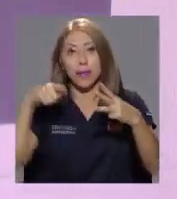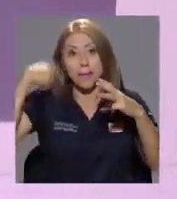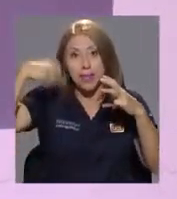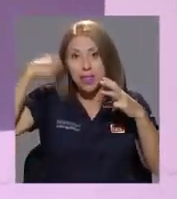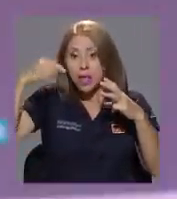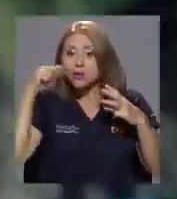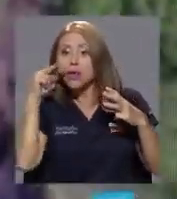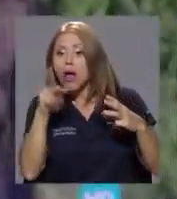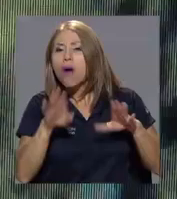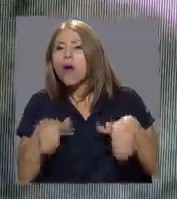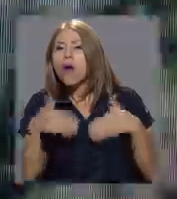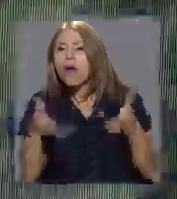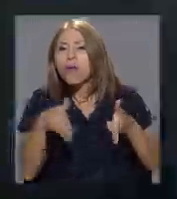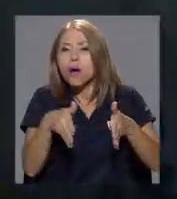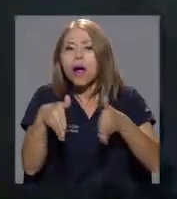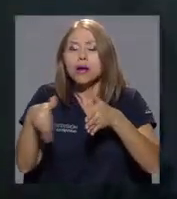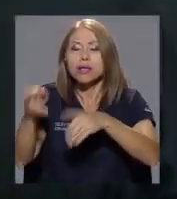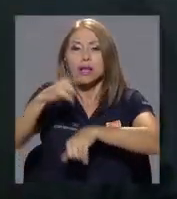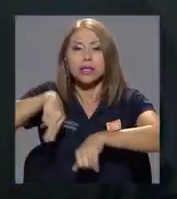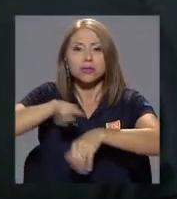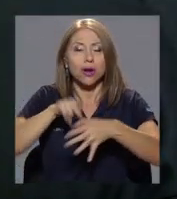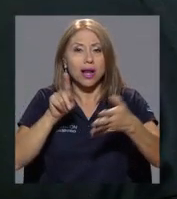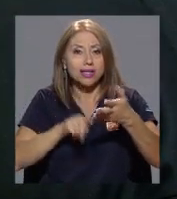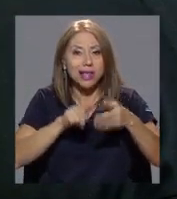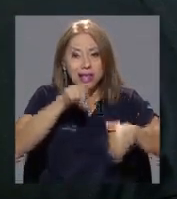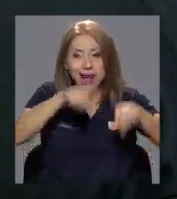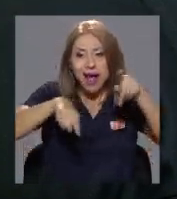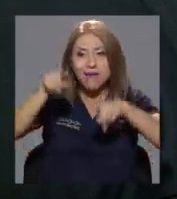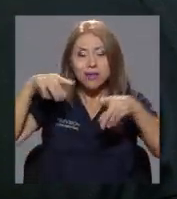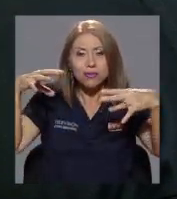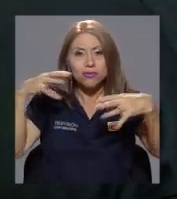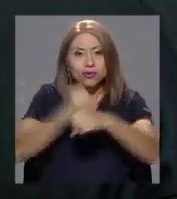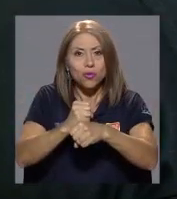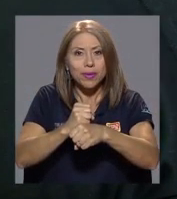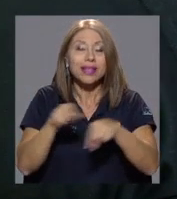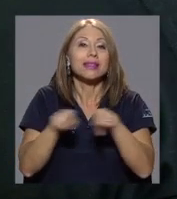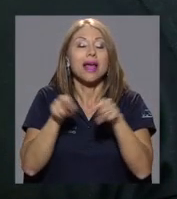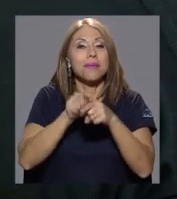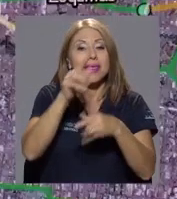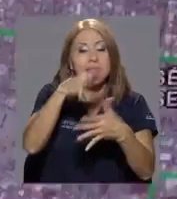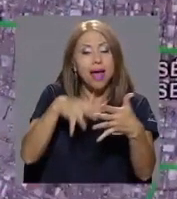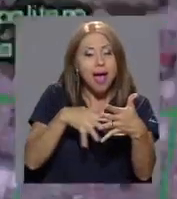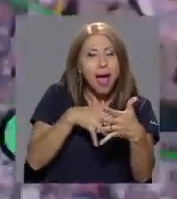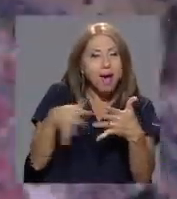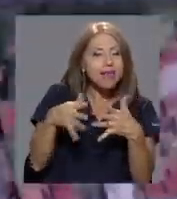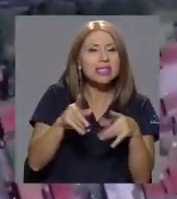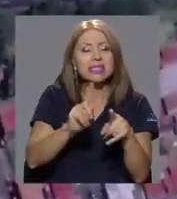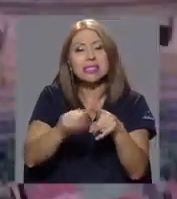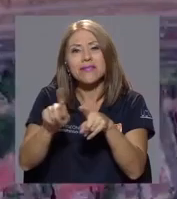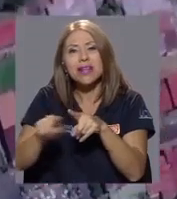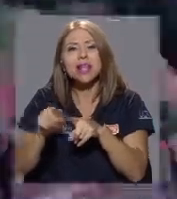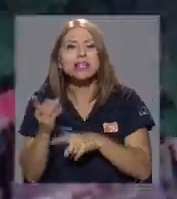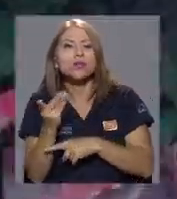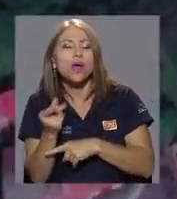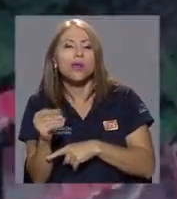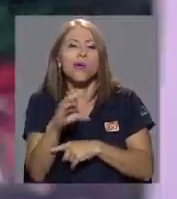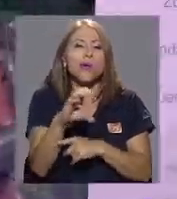condición de las diferentes carreteras nacionales, gráficos de resumen, tablas de inversión por ruta, entre otros.